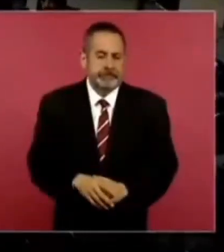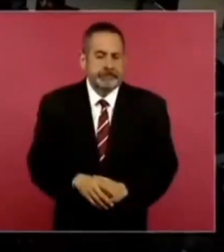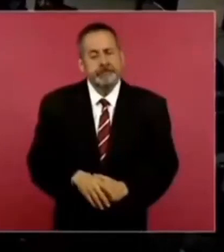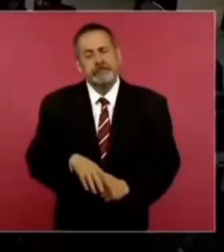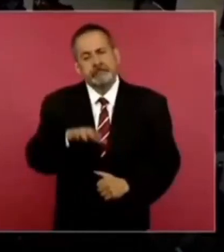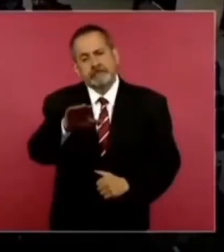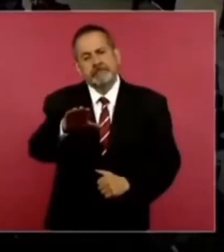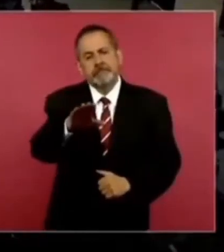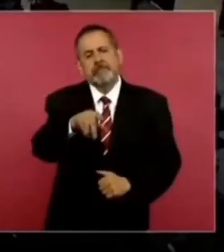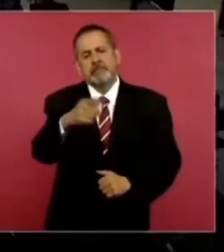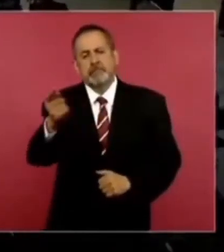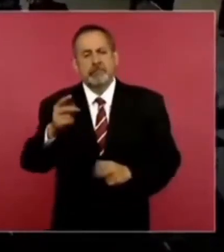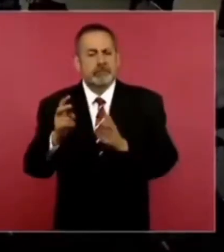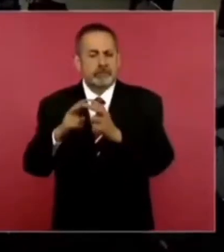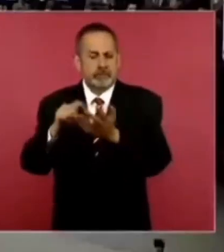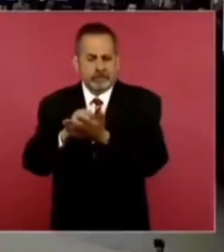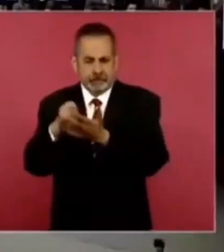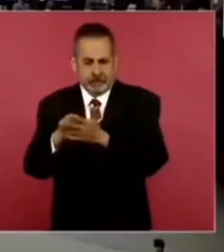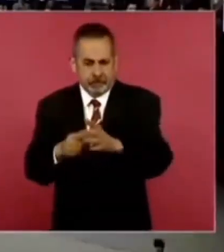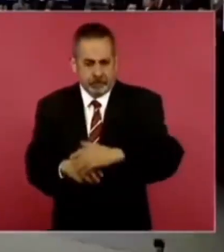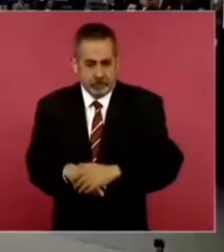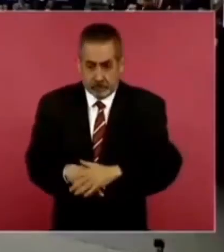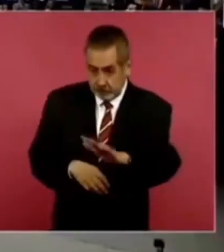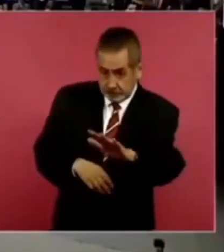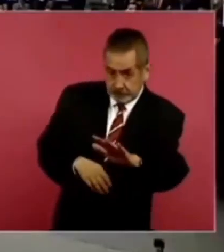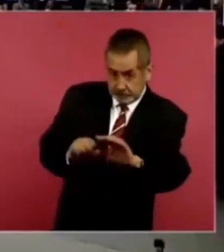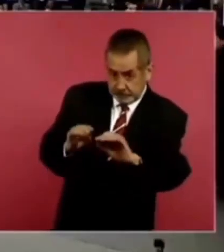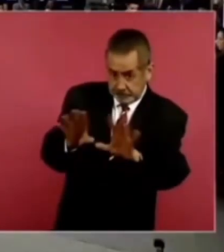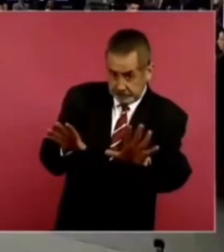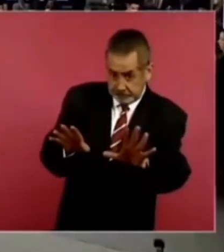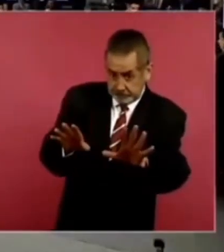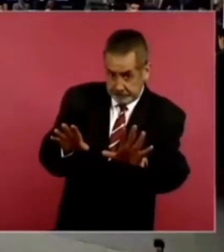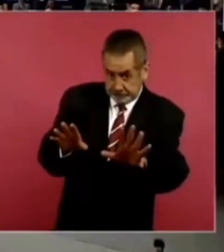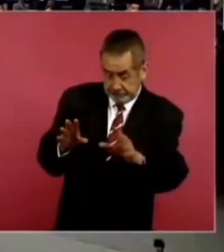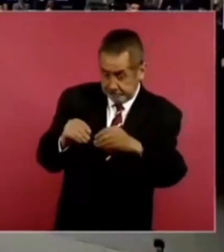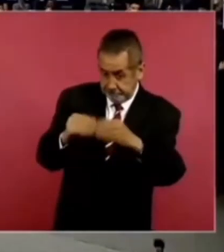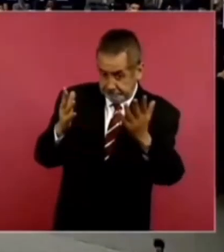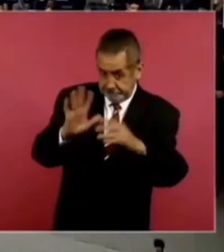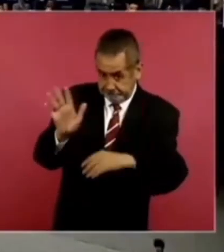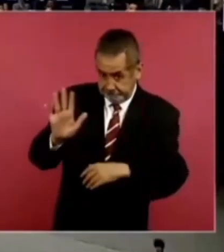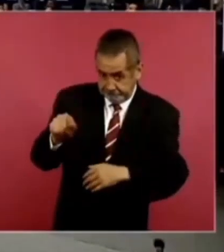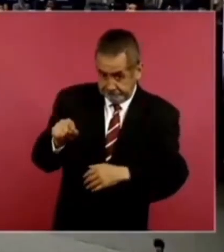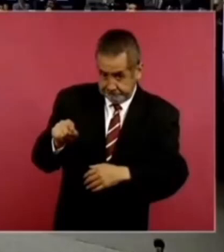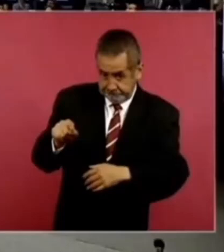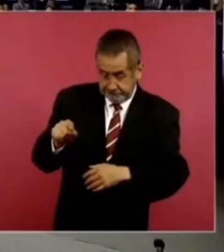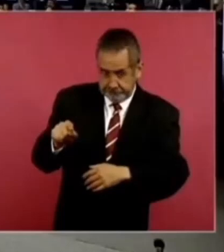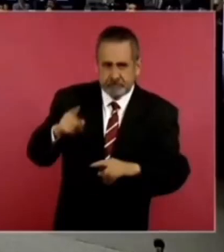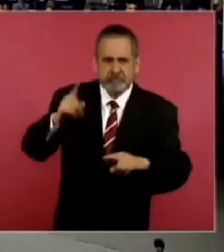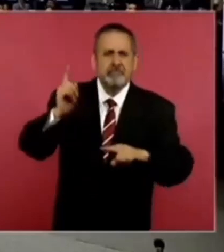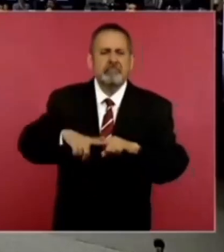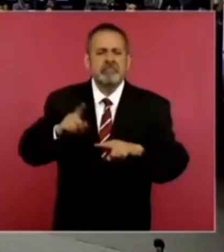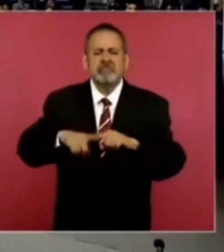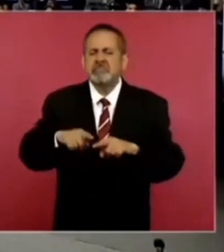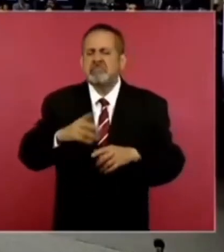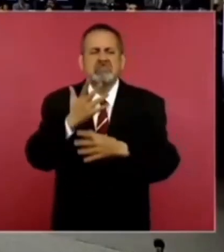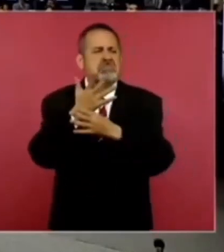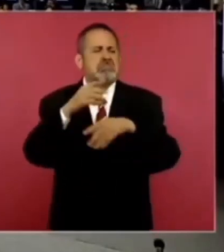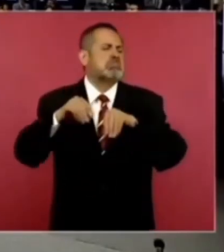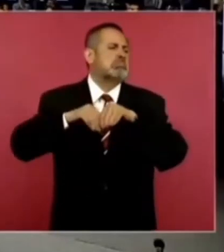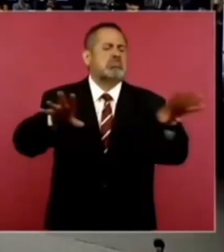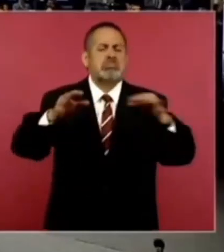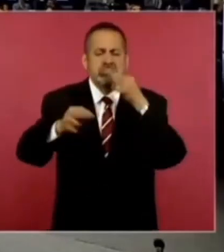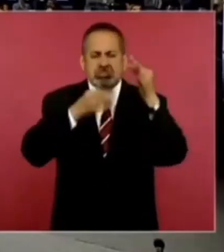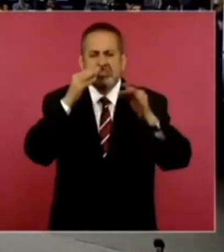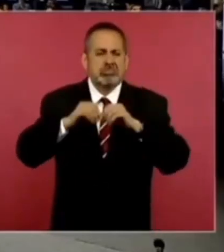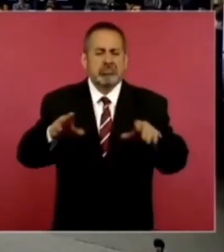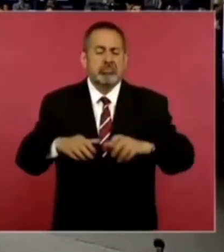Bueno, entonces, ya queda claro. ¿Quién fue el que dio esa información?